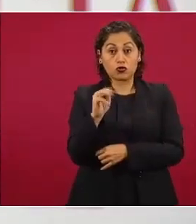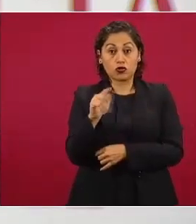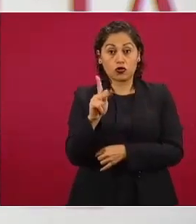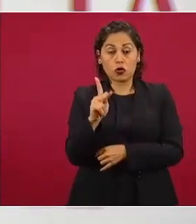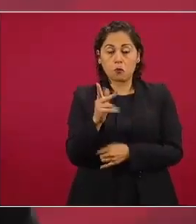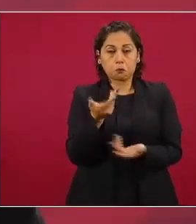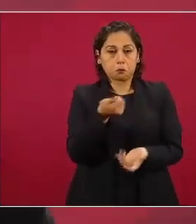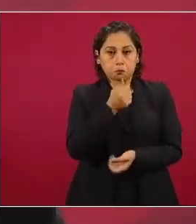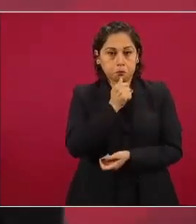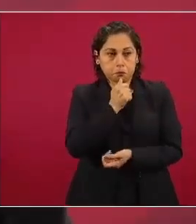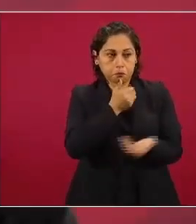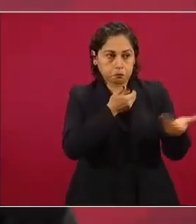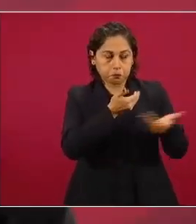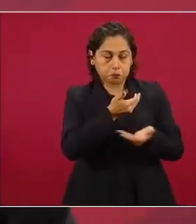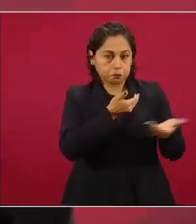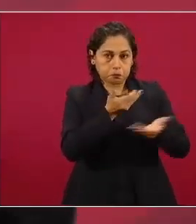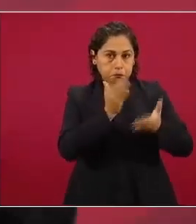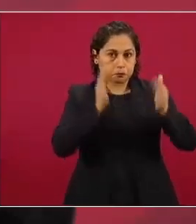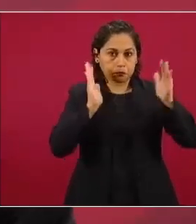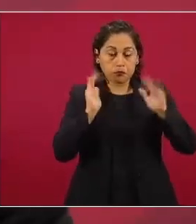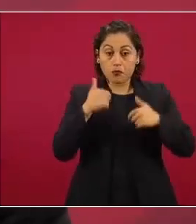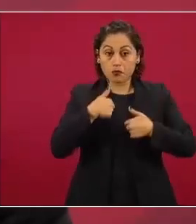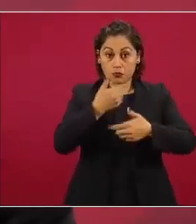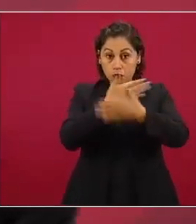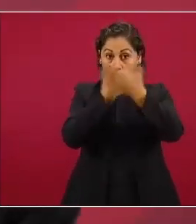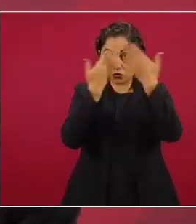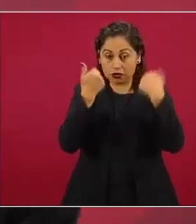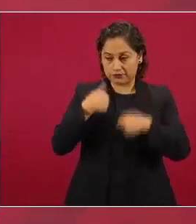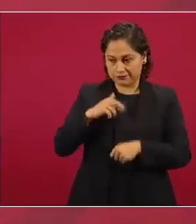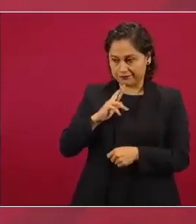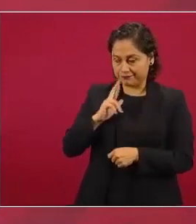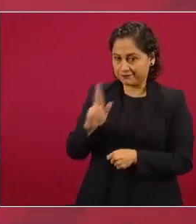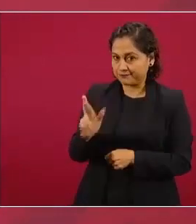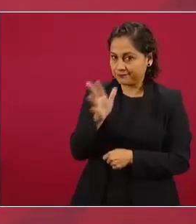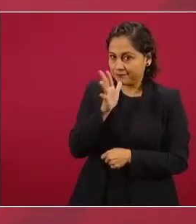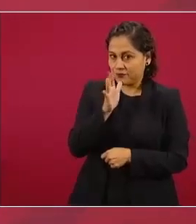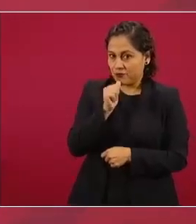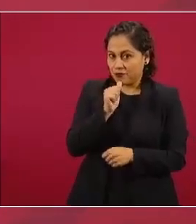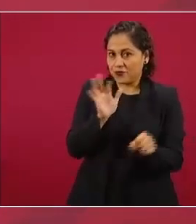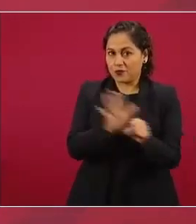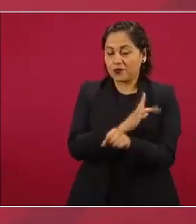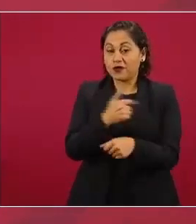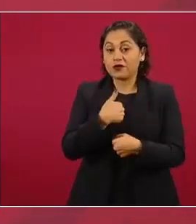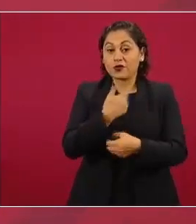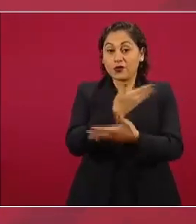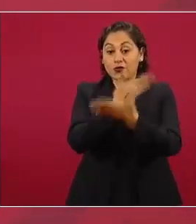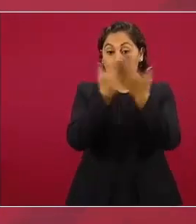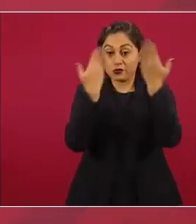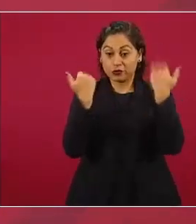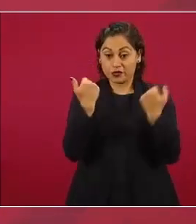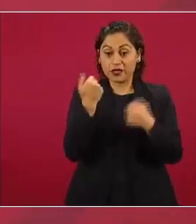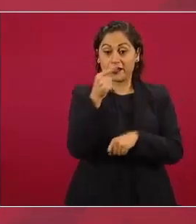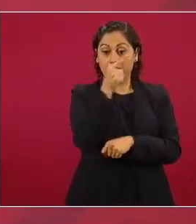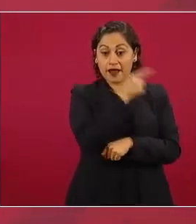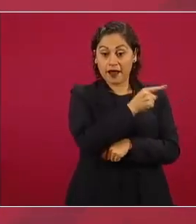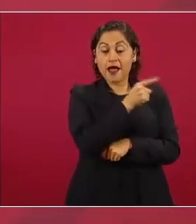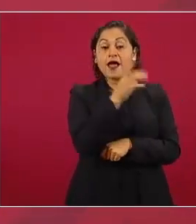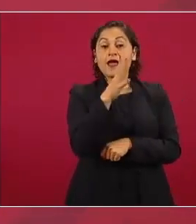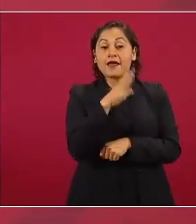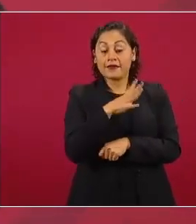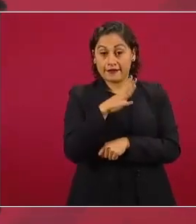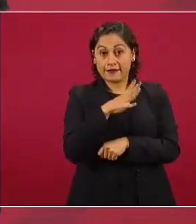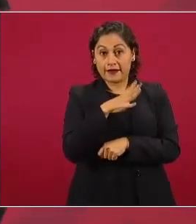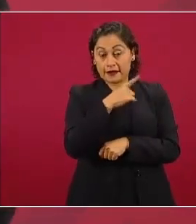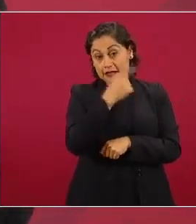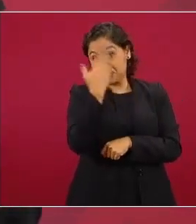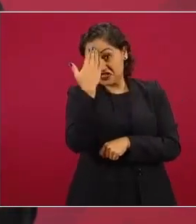usted por no tener la información de que le hayan consultado antes y que le hayan consultado durante o